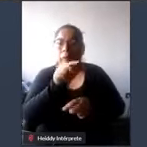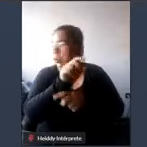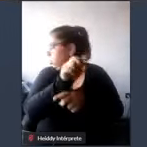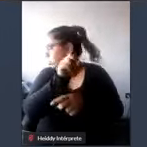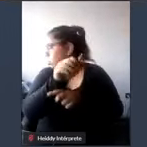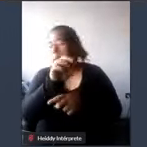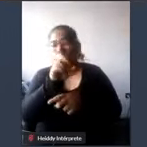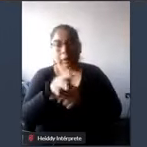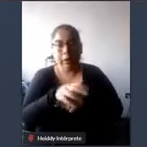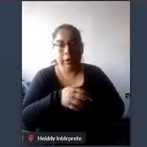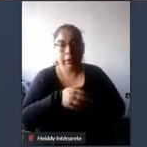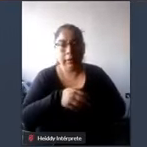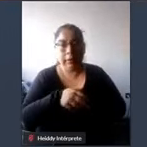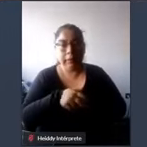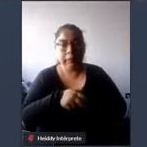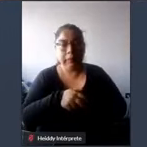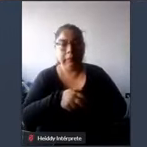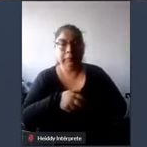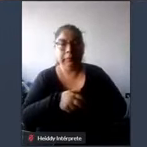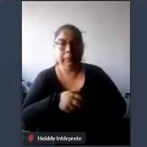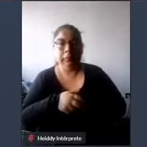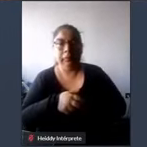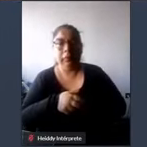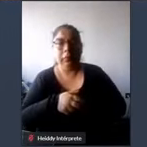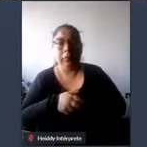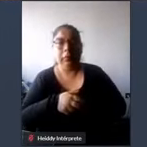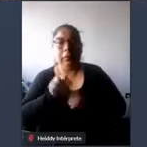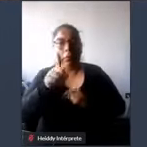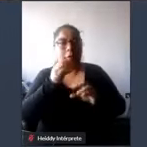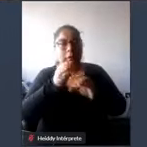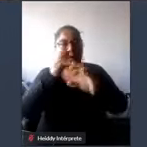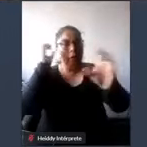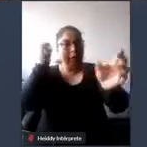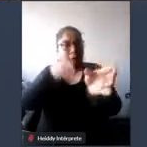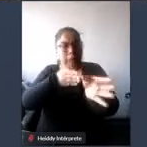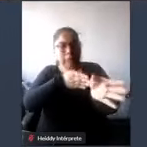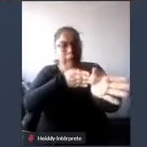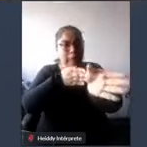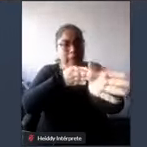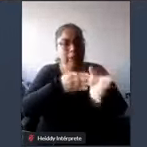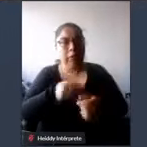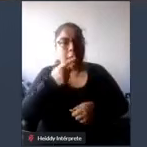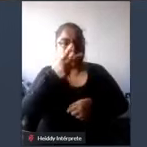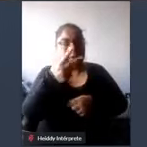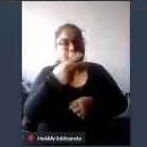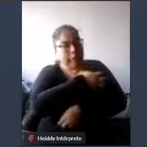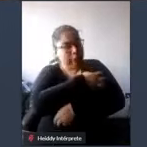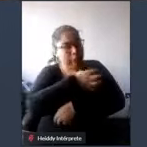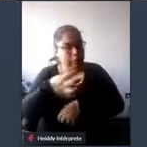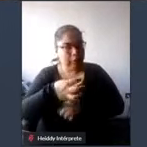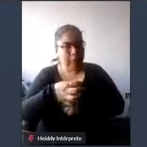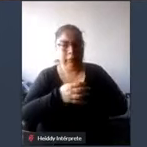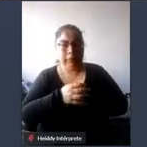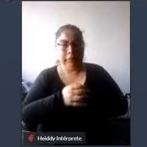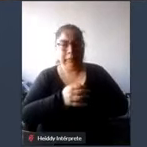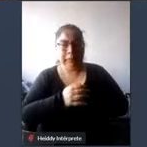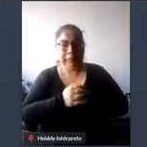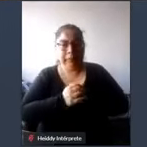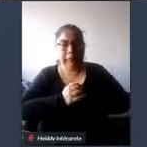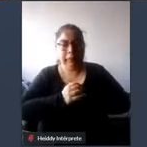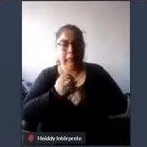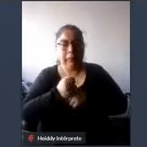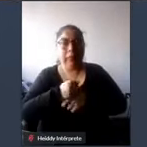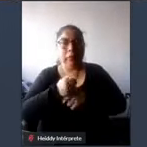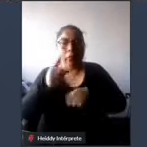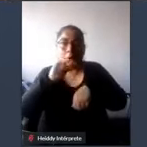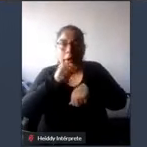creo que con el metropolitano habría que hacer un esfuerzo no no vengo a la punta